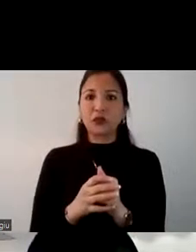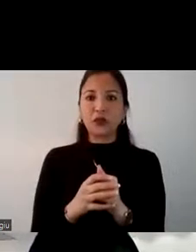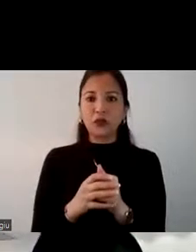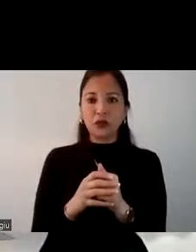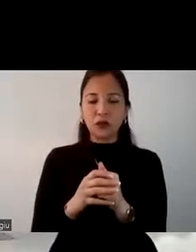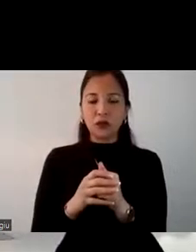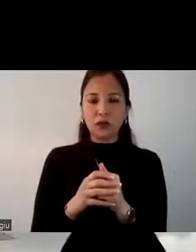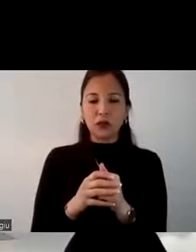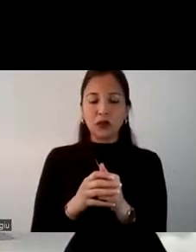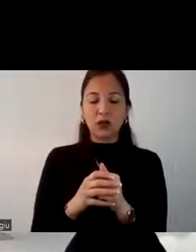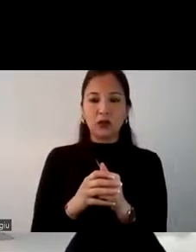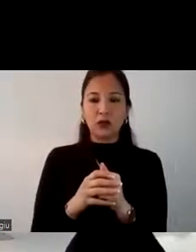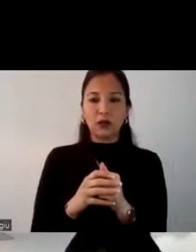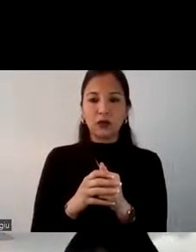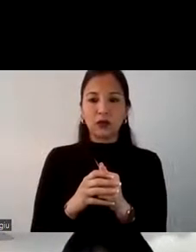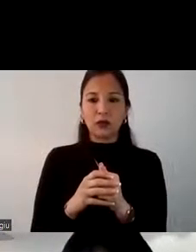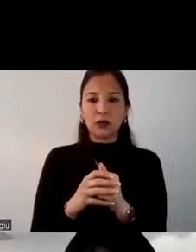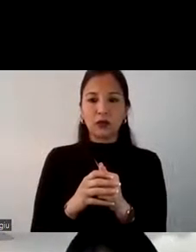en nuestro país.